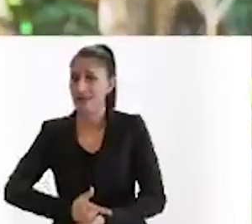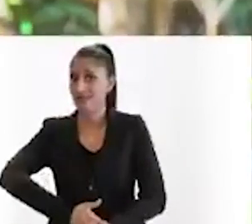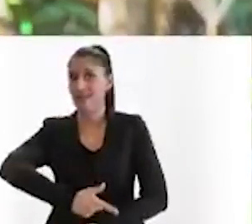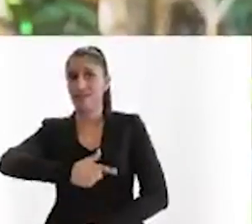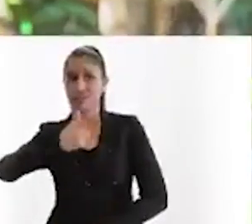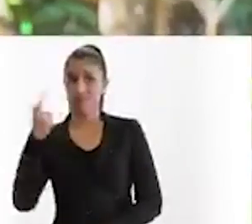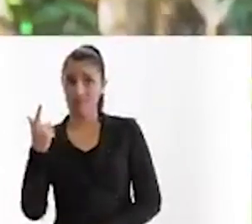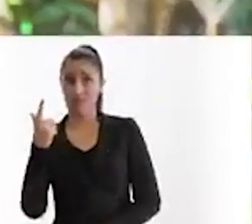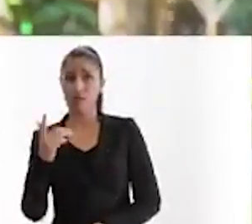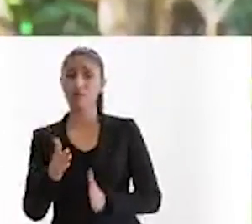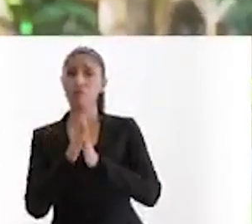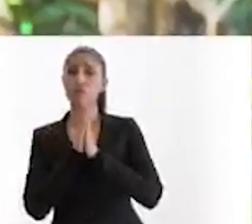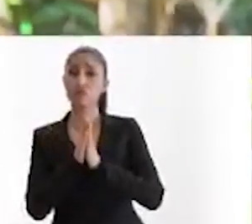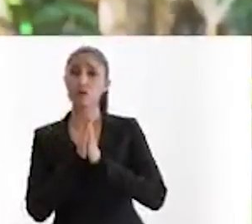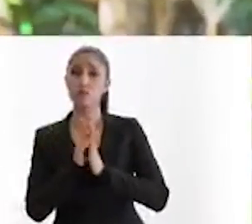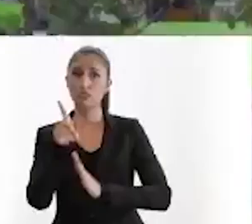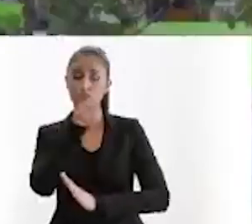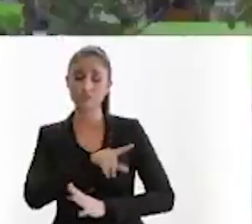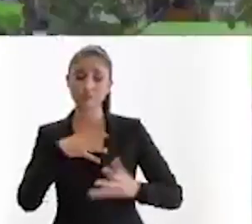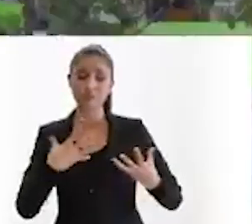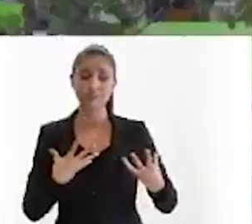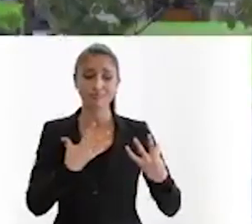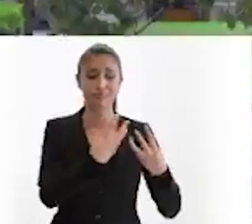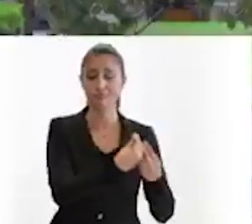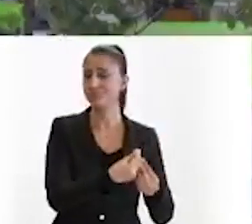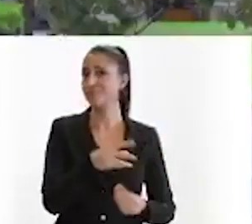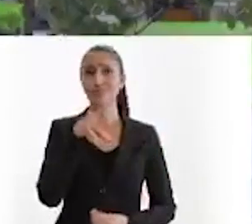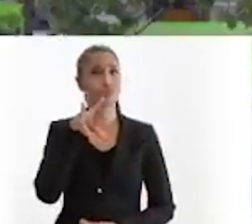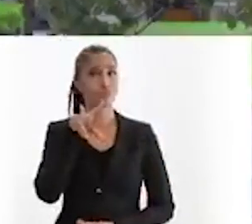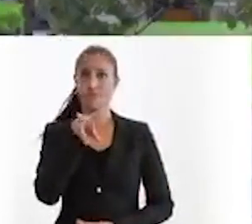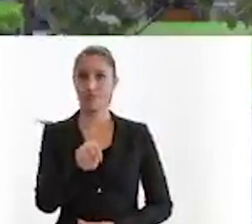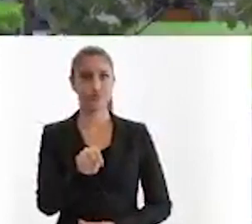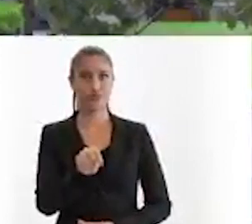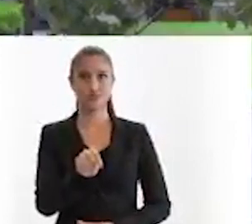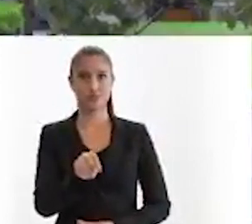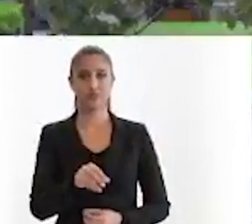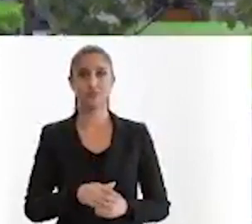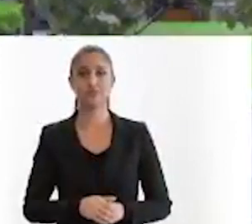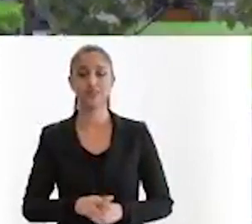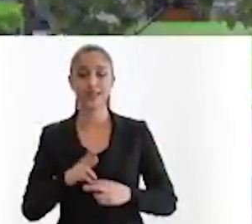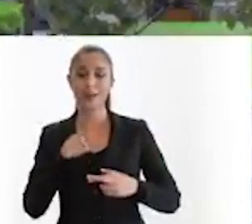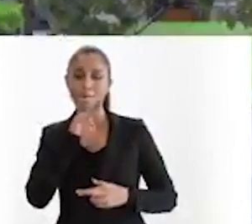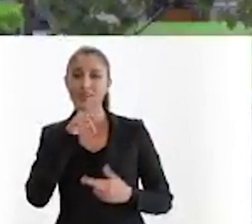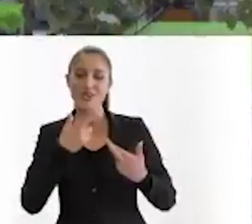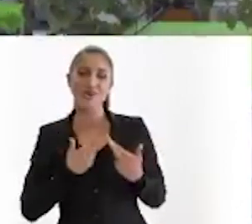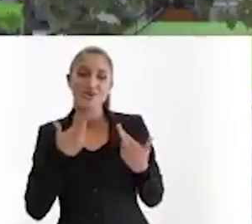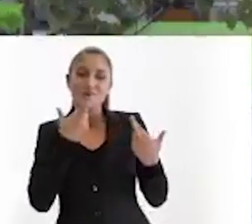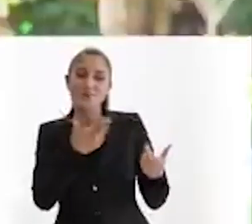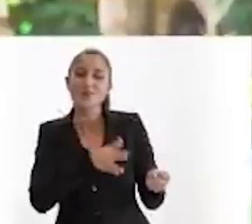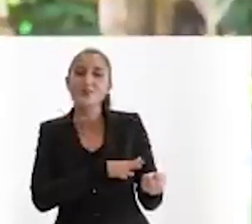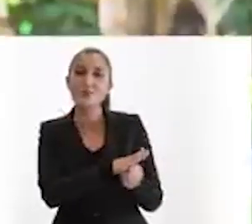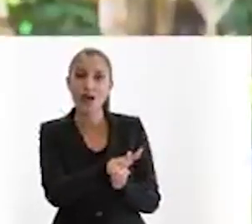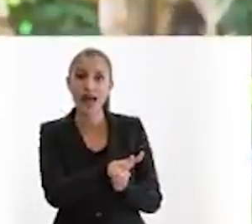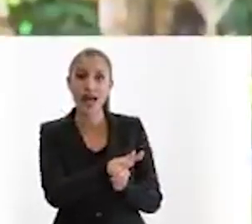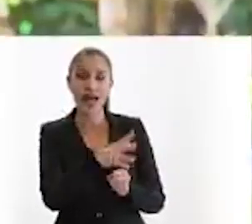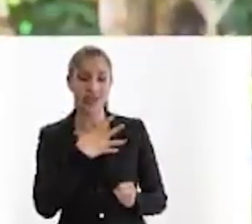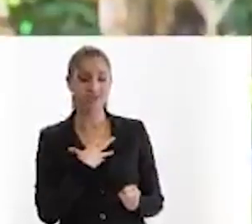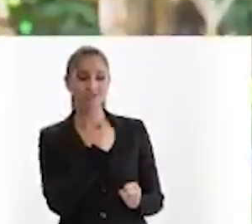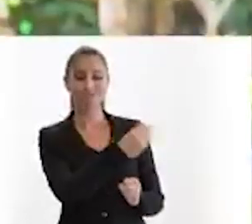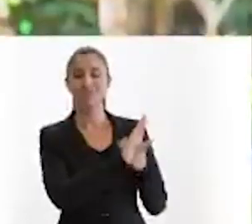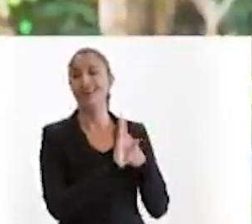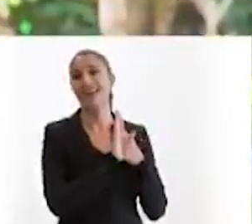complicarse con las formas graves de COVID. Por favor, no lo hagamos. No nos reunamos este 10 de mayo. El mejor regalo es